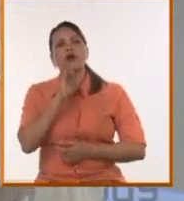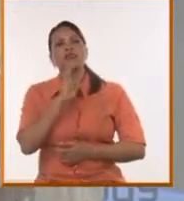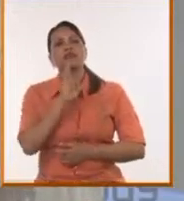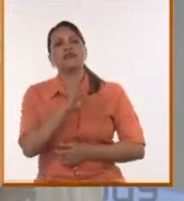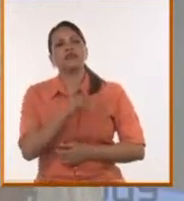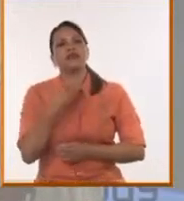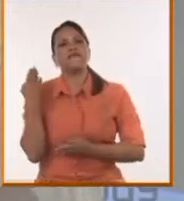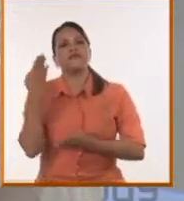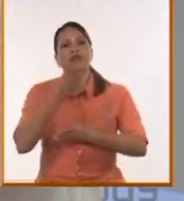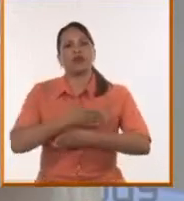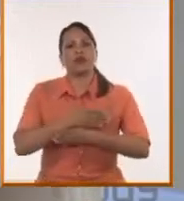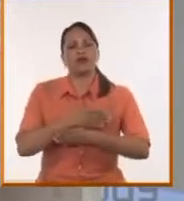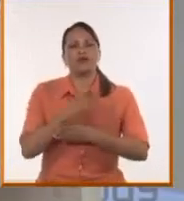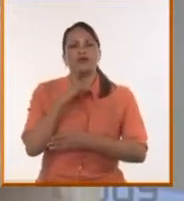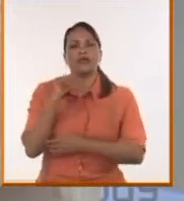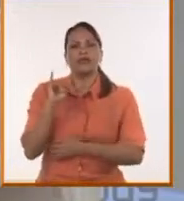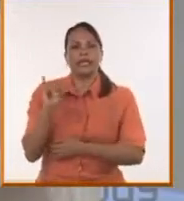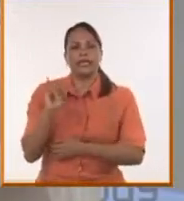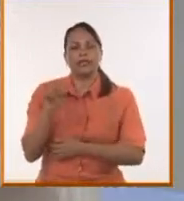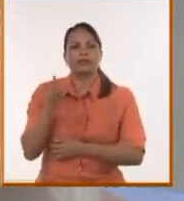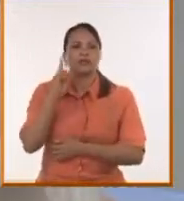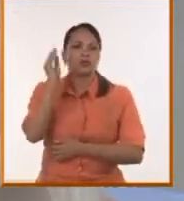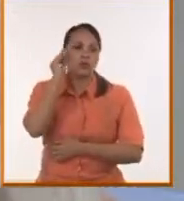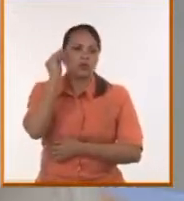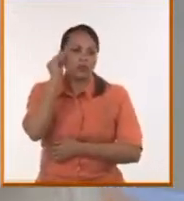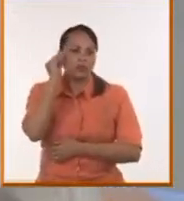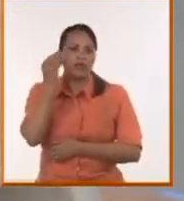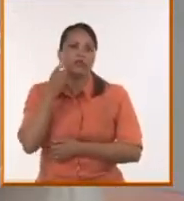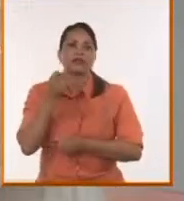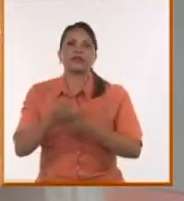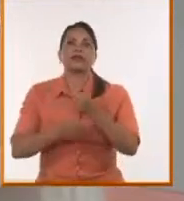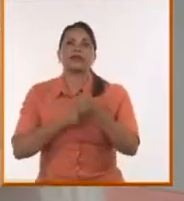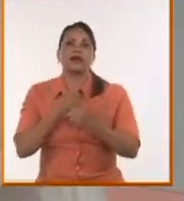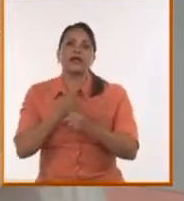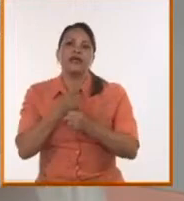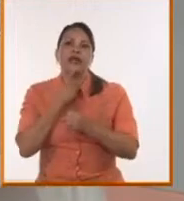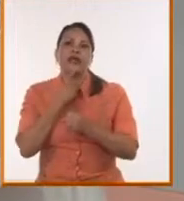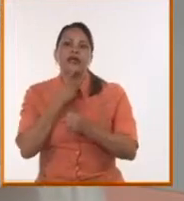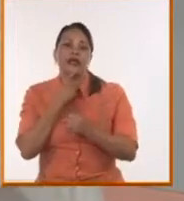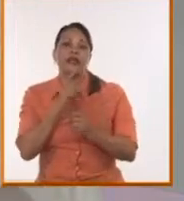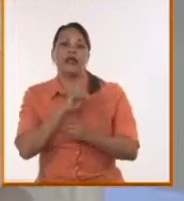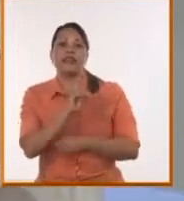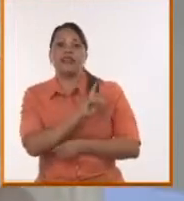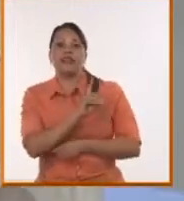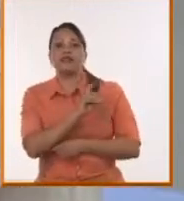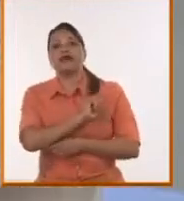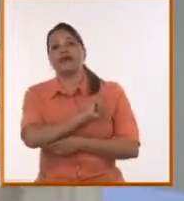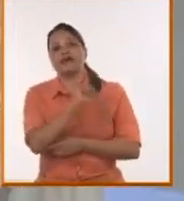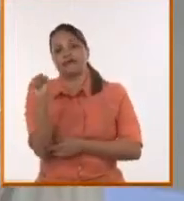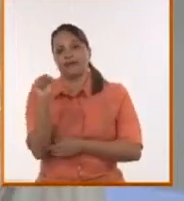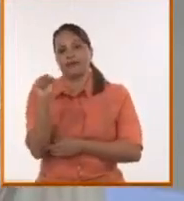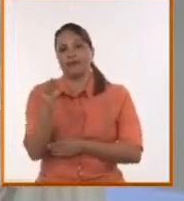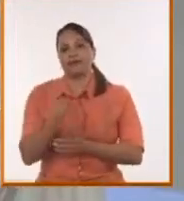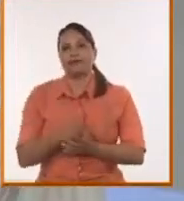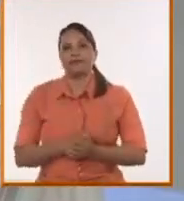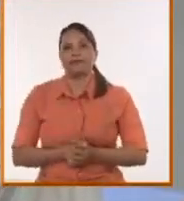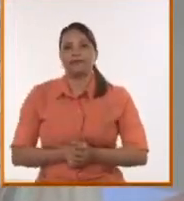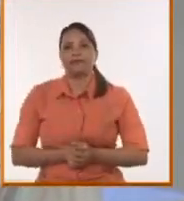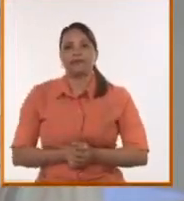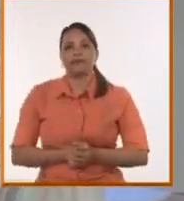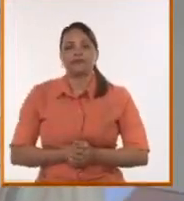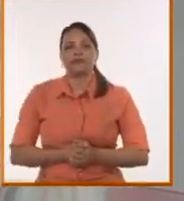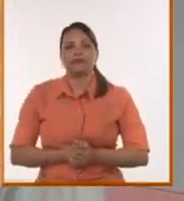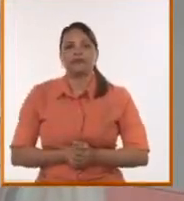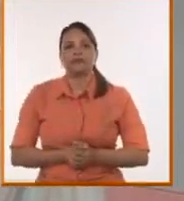tenemos desde la izquierda para no querer comprender el uso de esas plataformas, dejan que el otro lado gane en ventaja. ¿Y qué pasa? Se vacía la política,